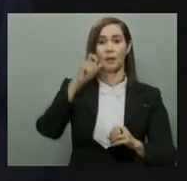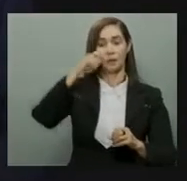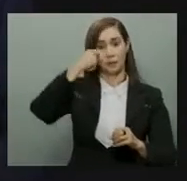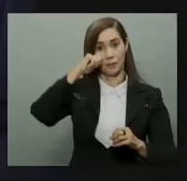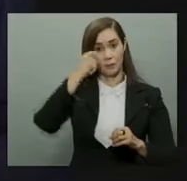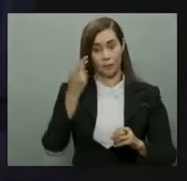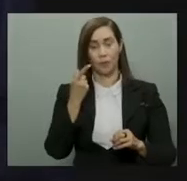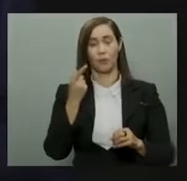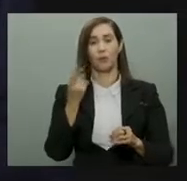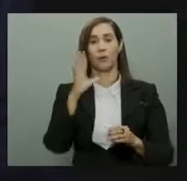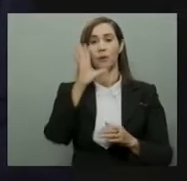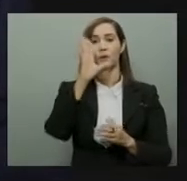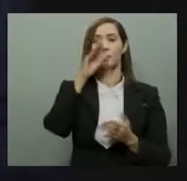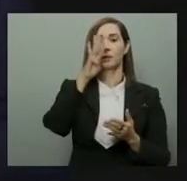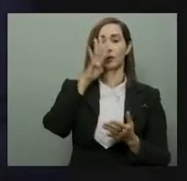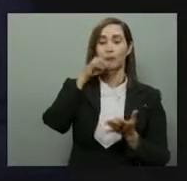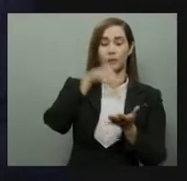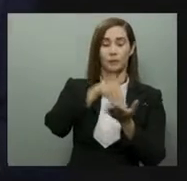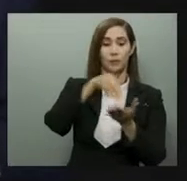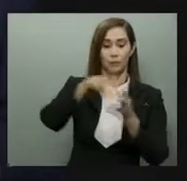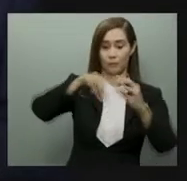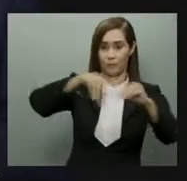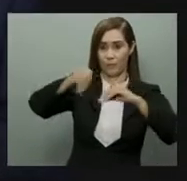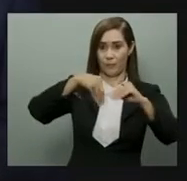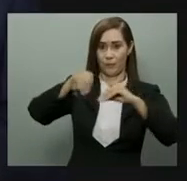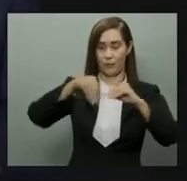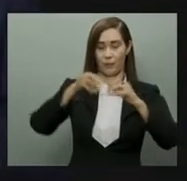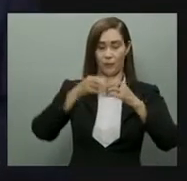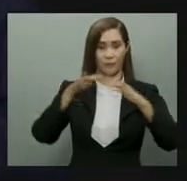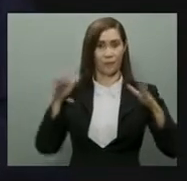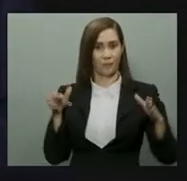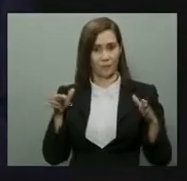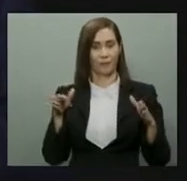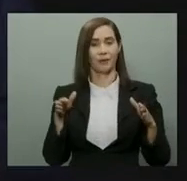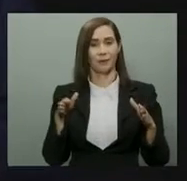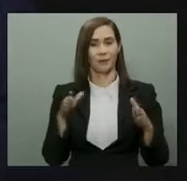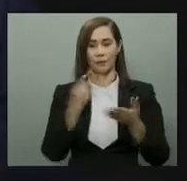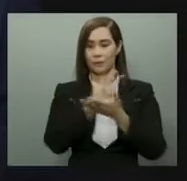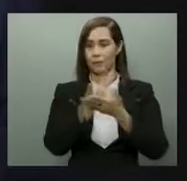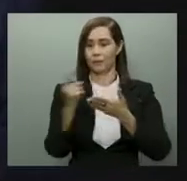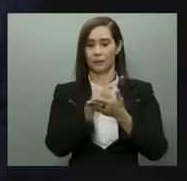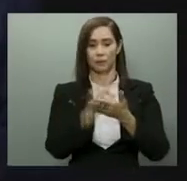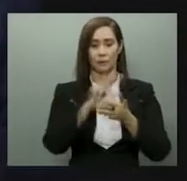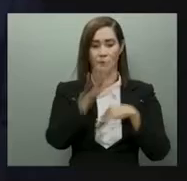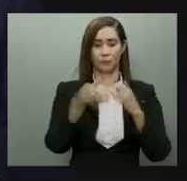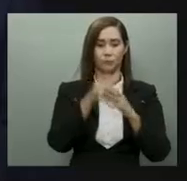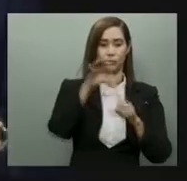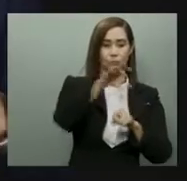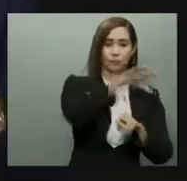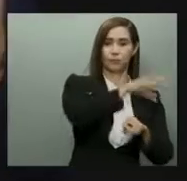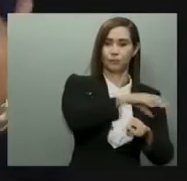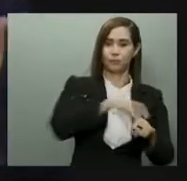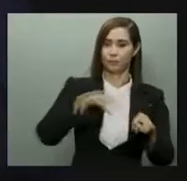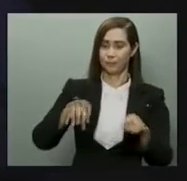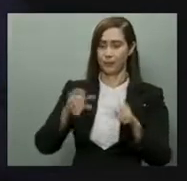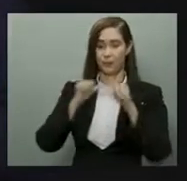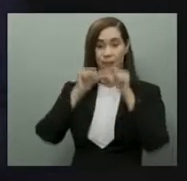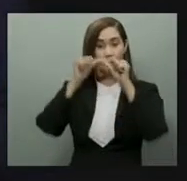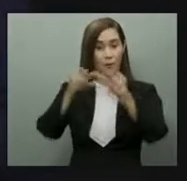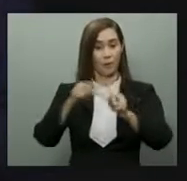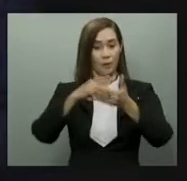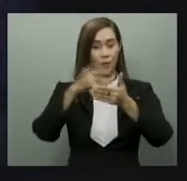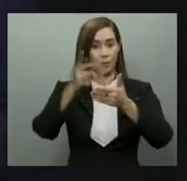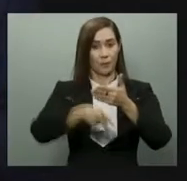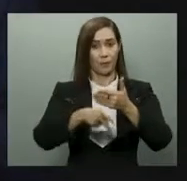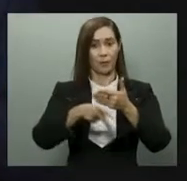hoy día ya tenemos 54 mercados de productores abiertos semanalmente en toda la geografía nacional, seguimos con el